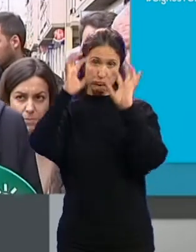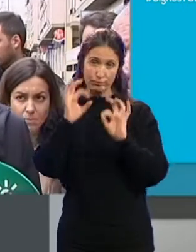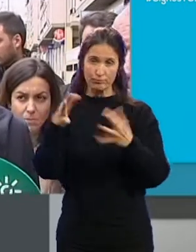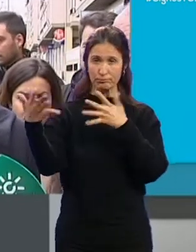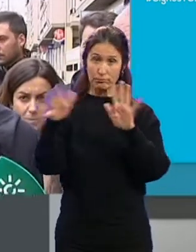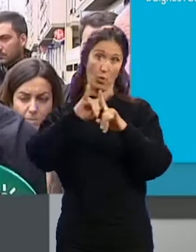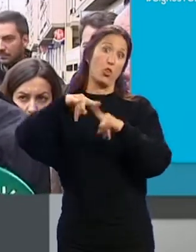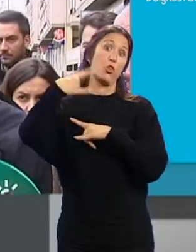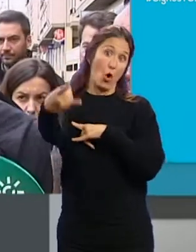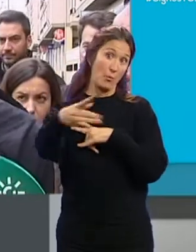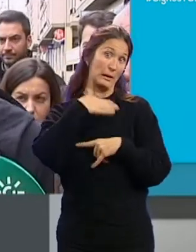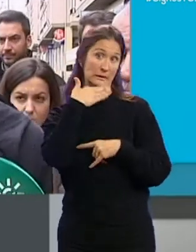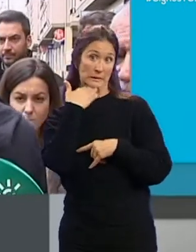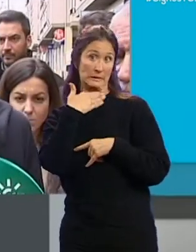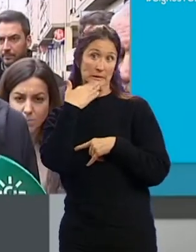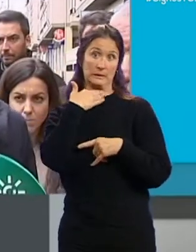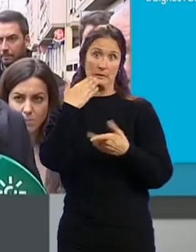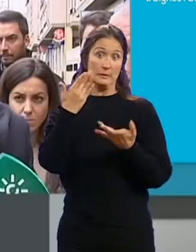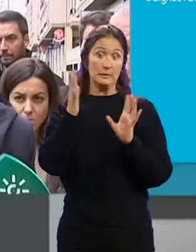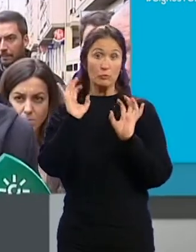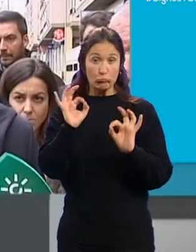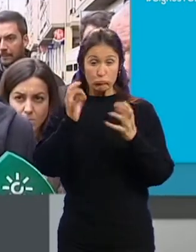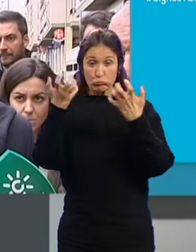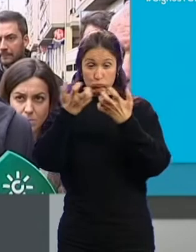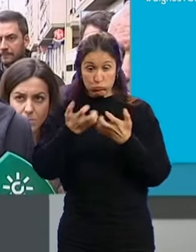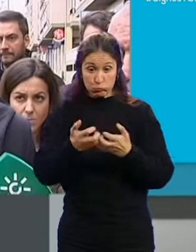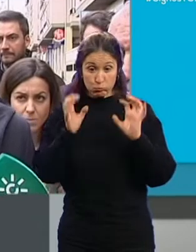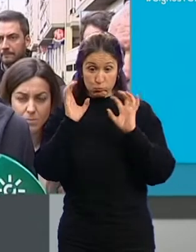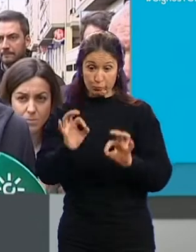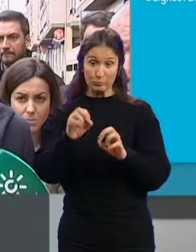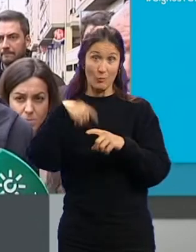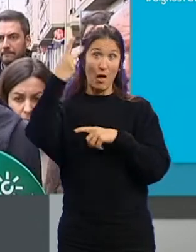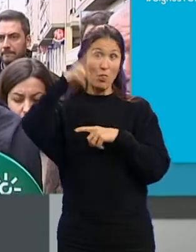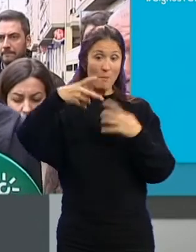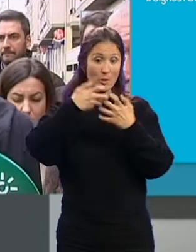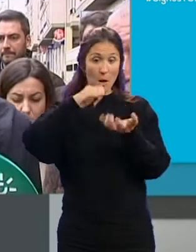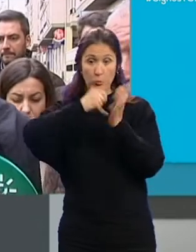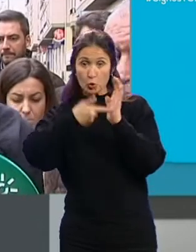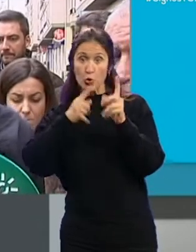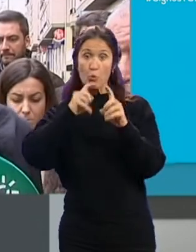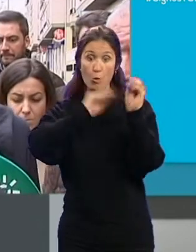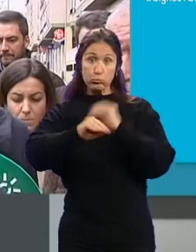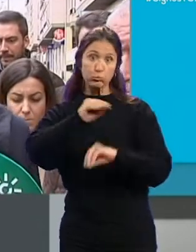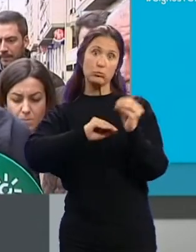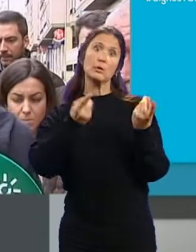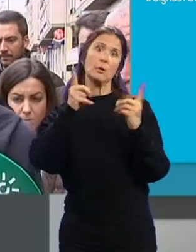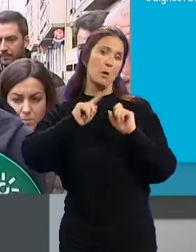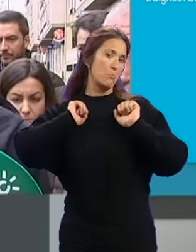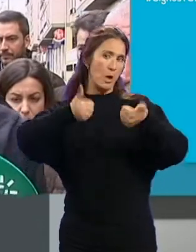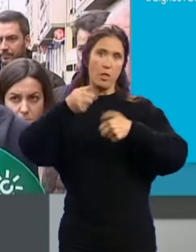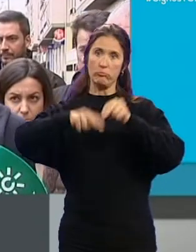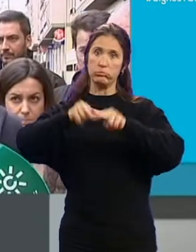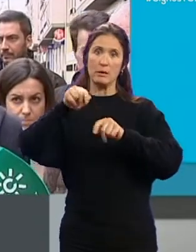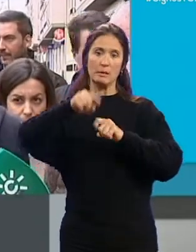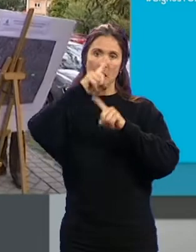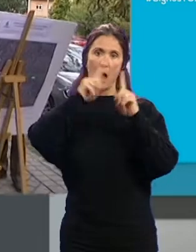en torno al doble... ...pues lo vamos a tener en cuanto tengamos la redacción en los próximos dos meses... la redacción del proyecto y la voluntad como digo de iniciar la obra a lo largo